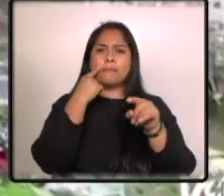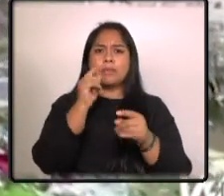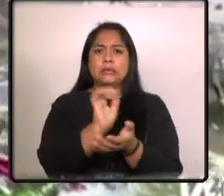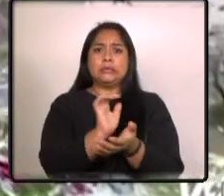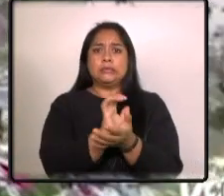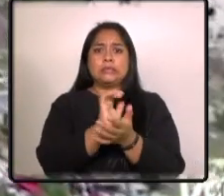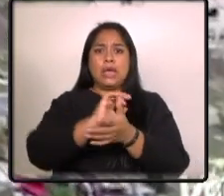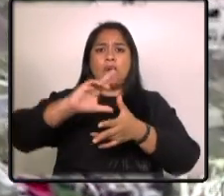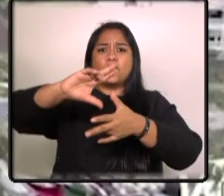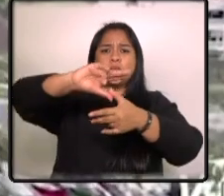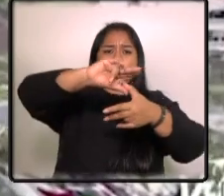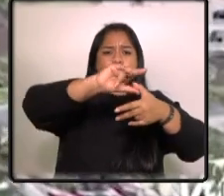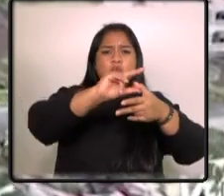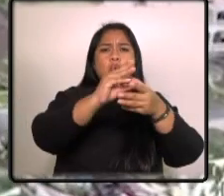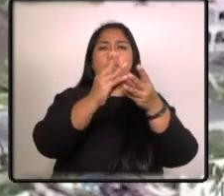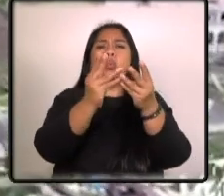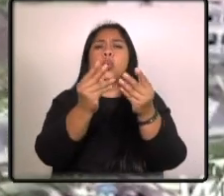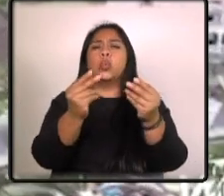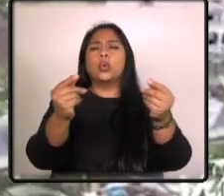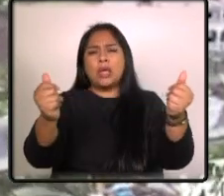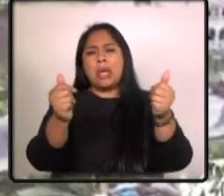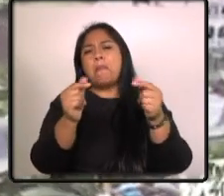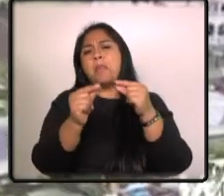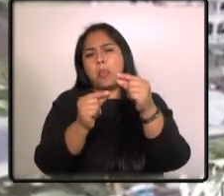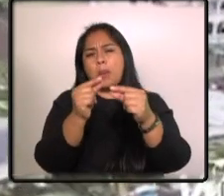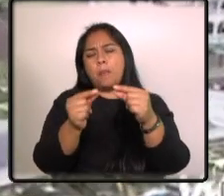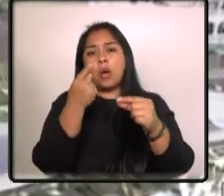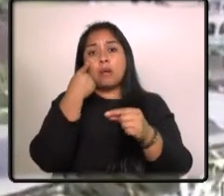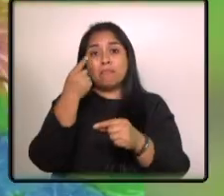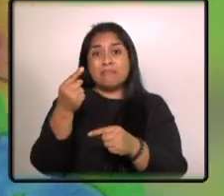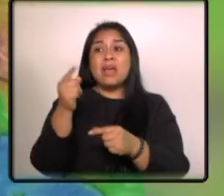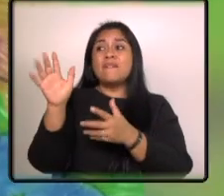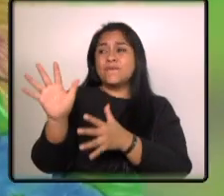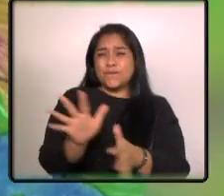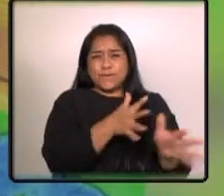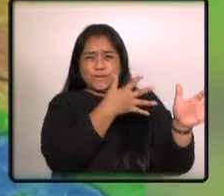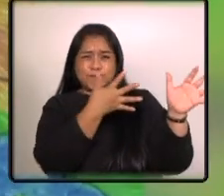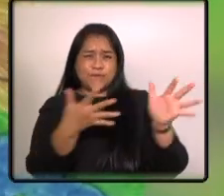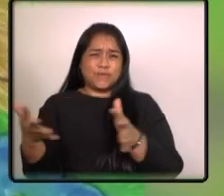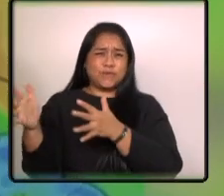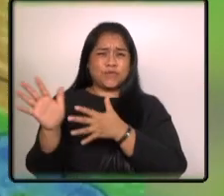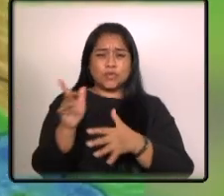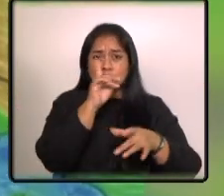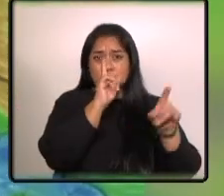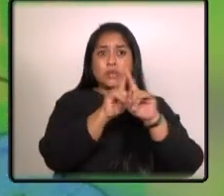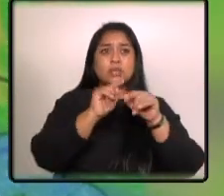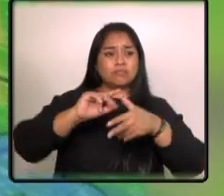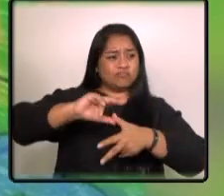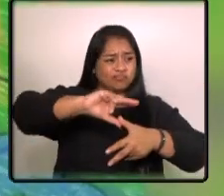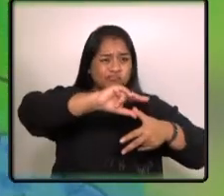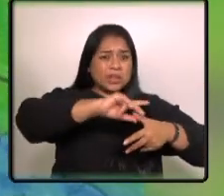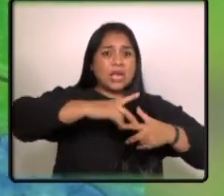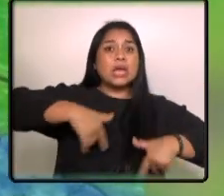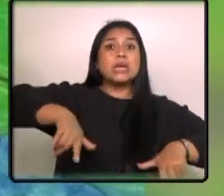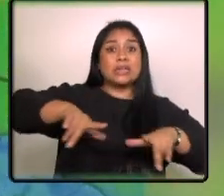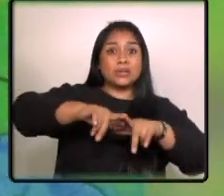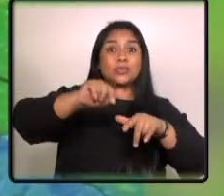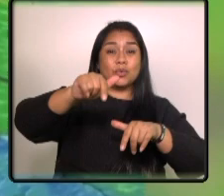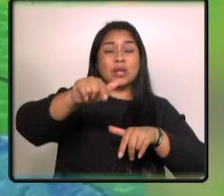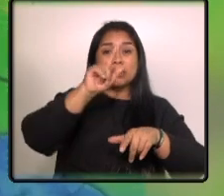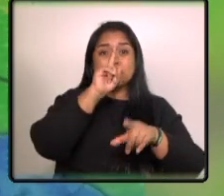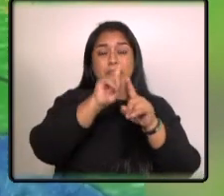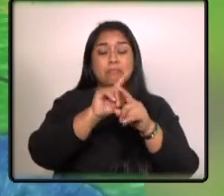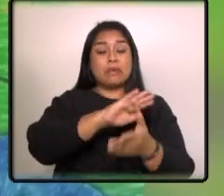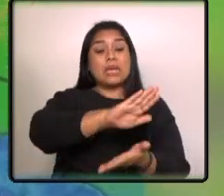beril pierda intensidad gradualmente persisten alertas por vientos huracanados y marejadas ciclónicas en las áreas afectadas el